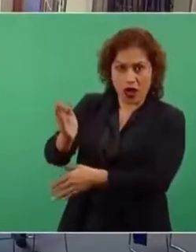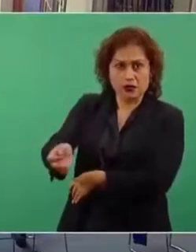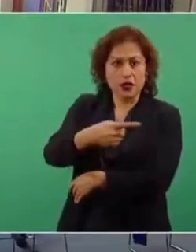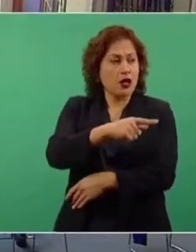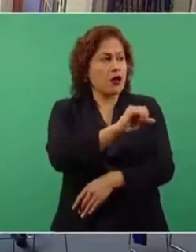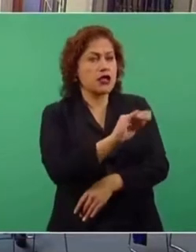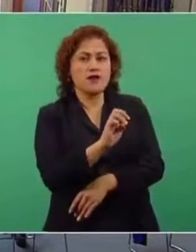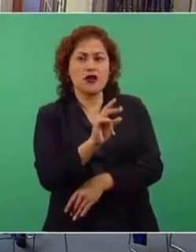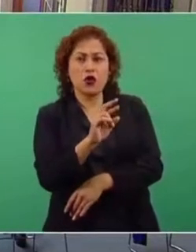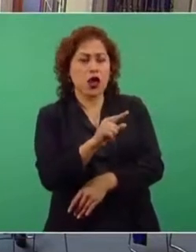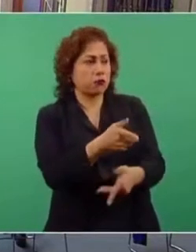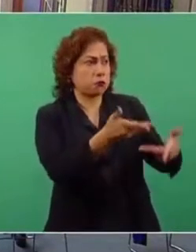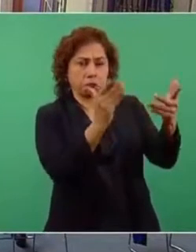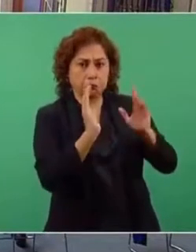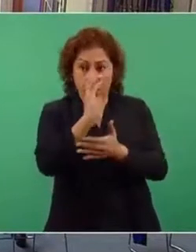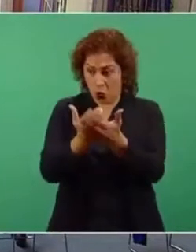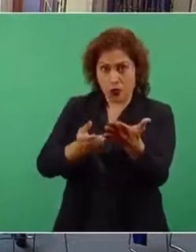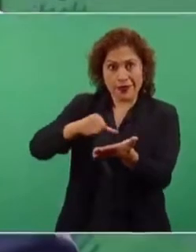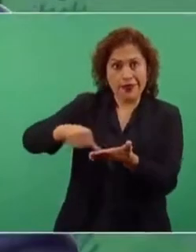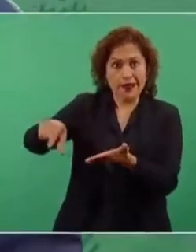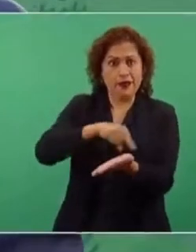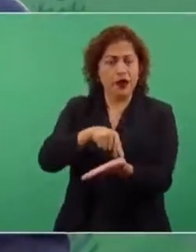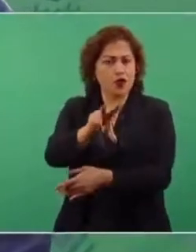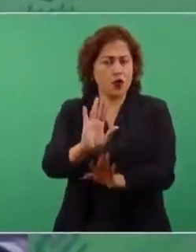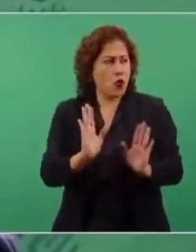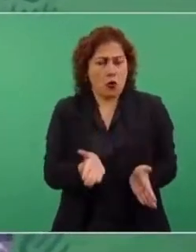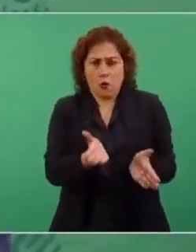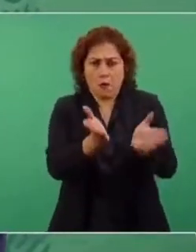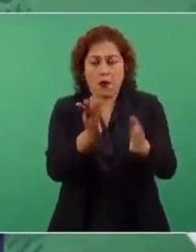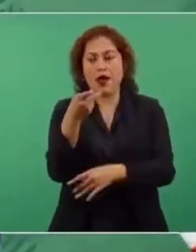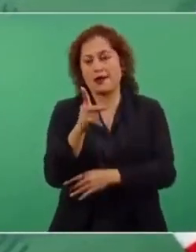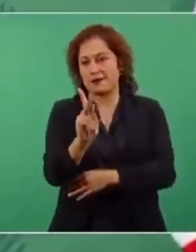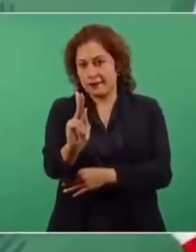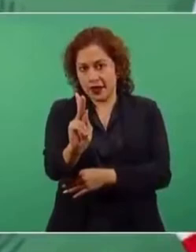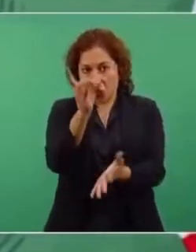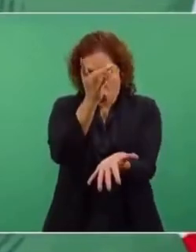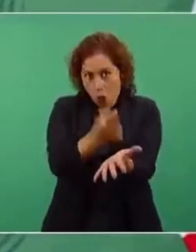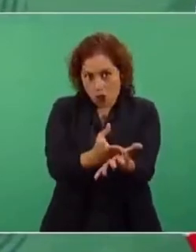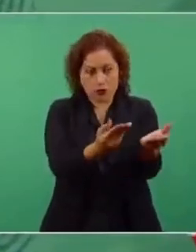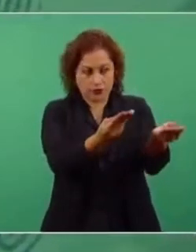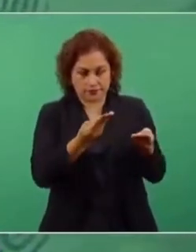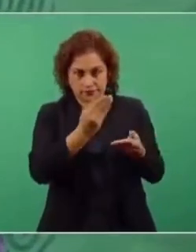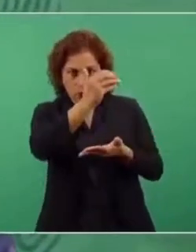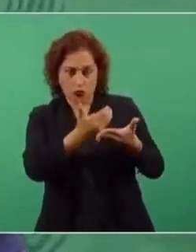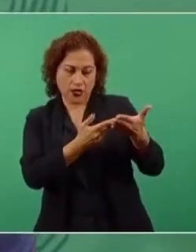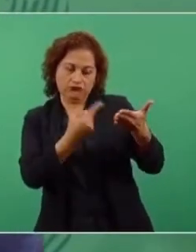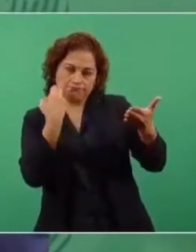No se les está cancelando el contrato. Lo único es revisar el contrato,